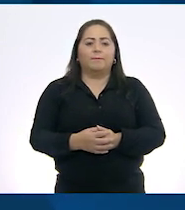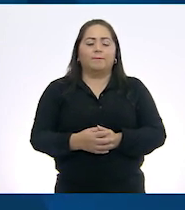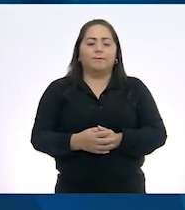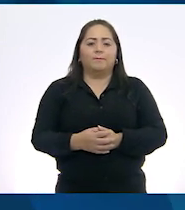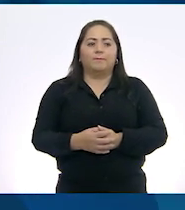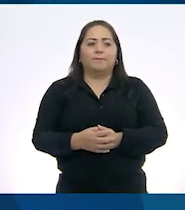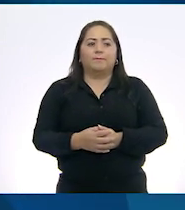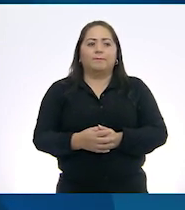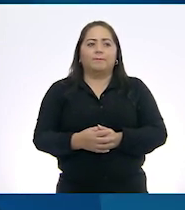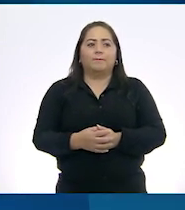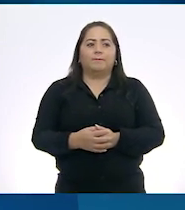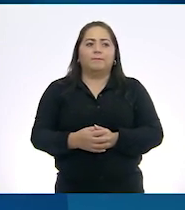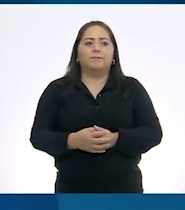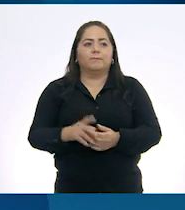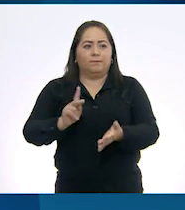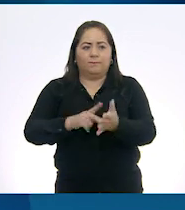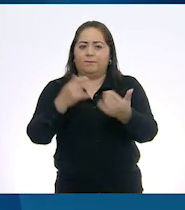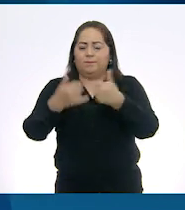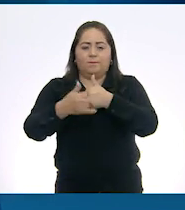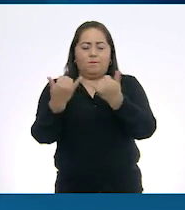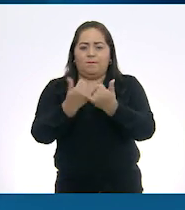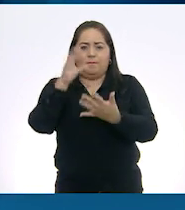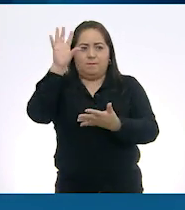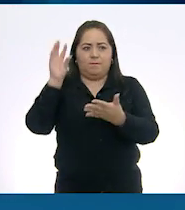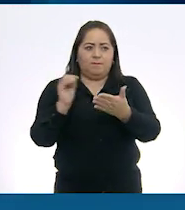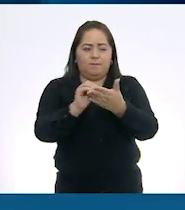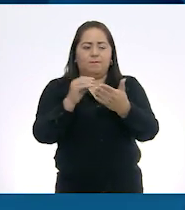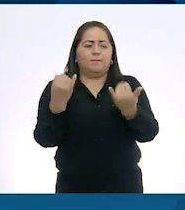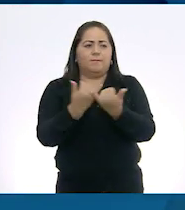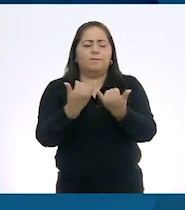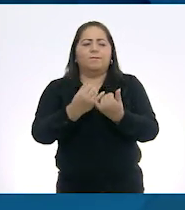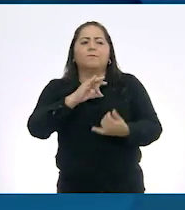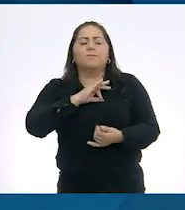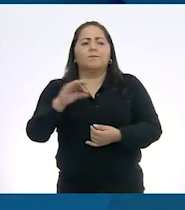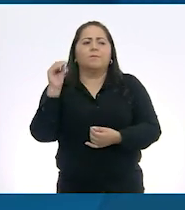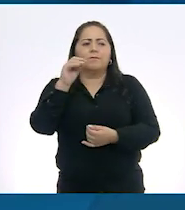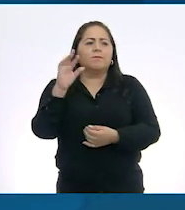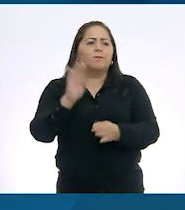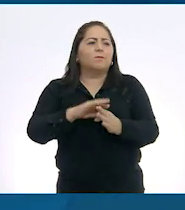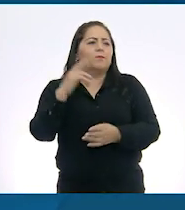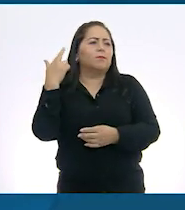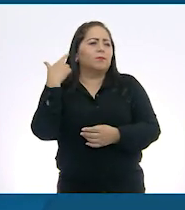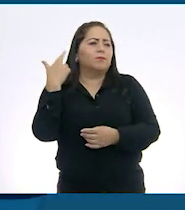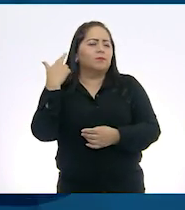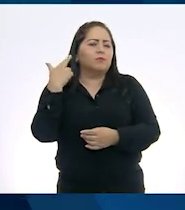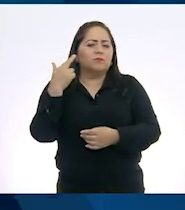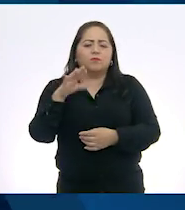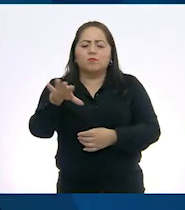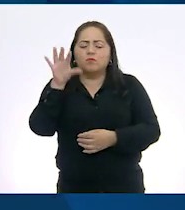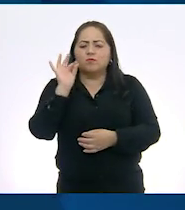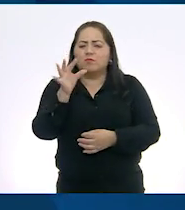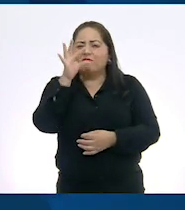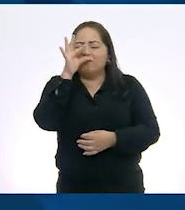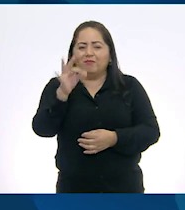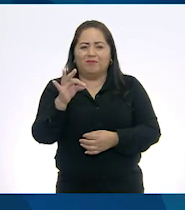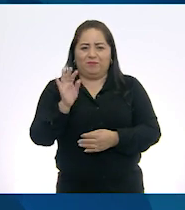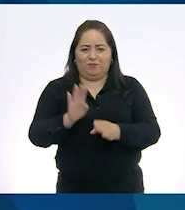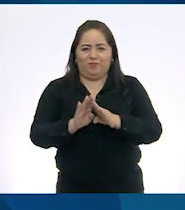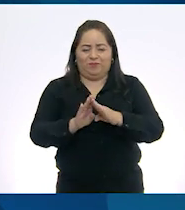Inténtalo de nuevo. Y también podría poner un sonido que indicara que ha fallado.